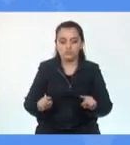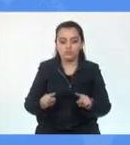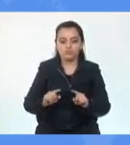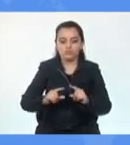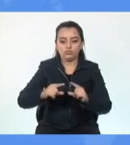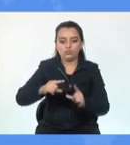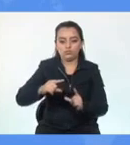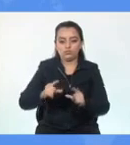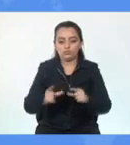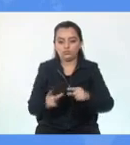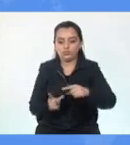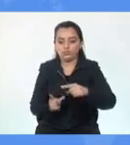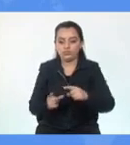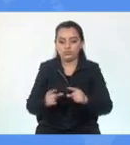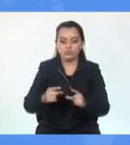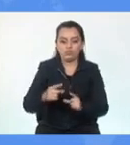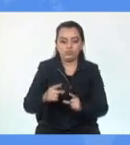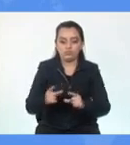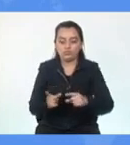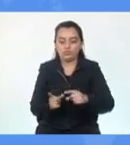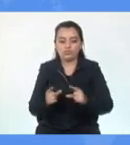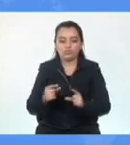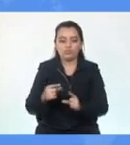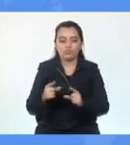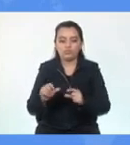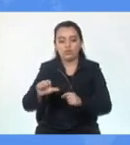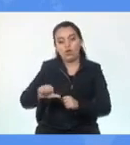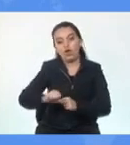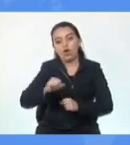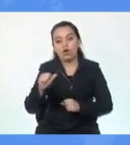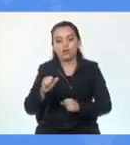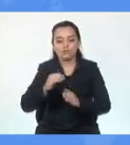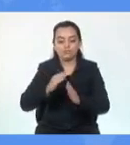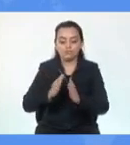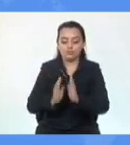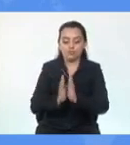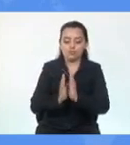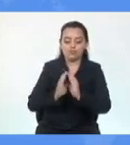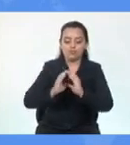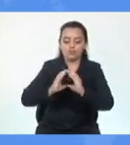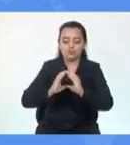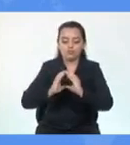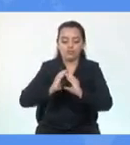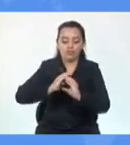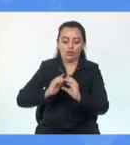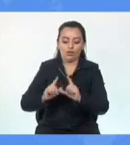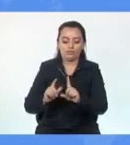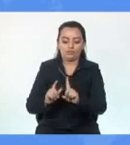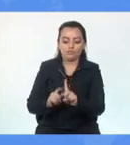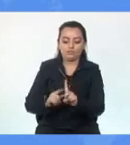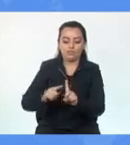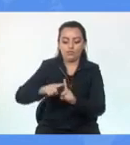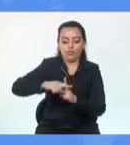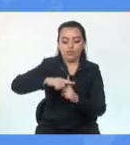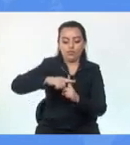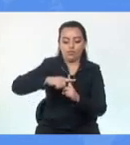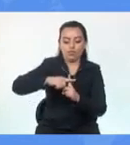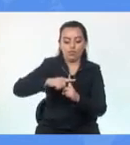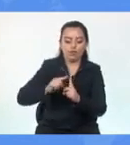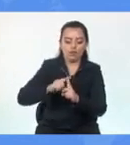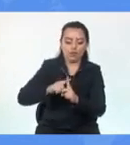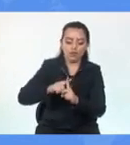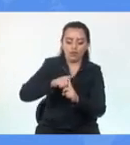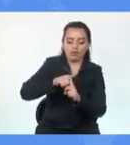aparecen otras cuatro divisiones, que son laterales. Estas se encuentran separadas por una distancia de 45